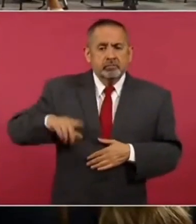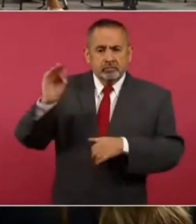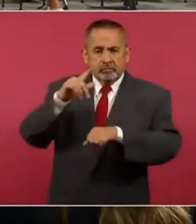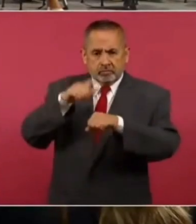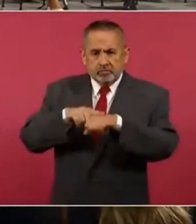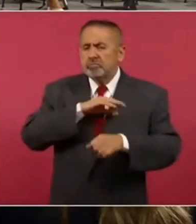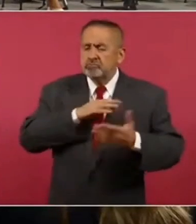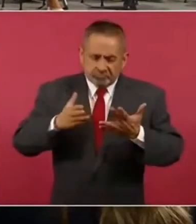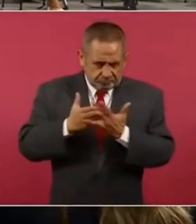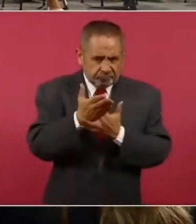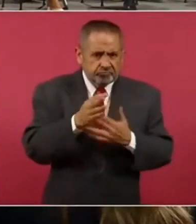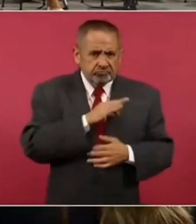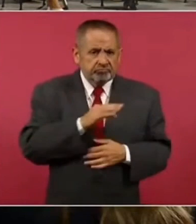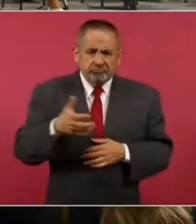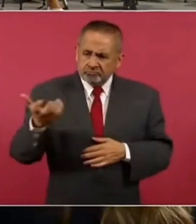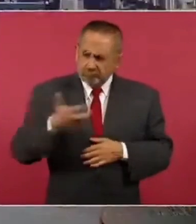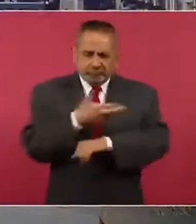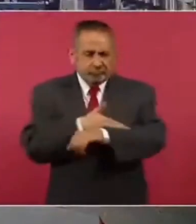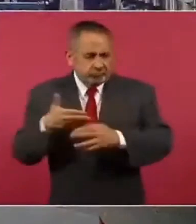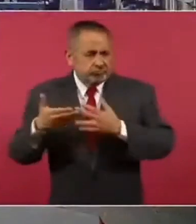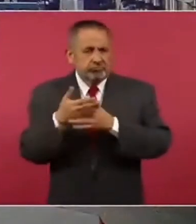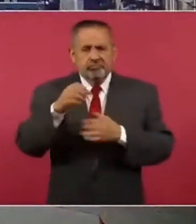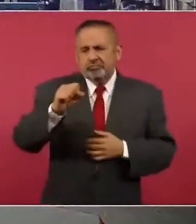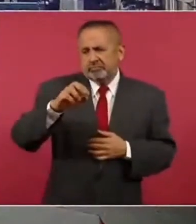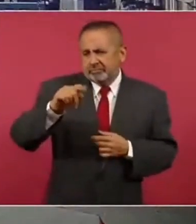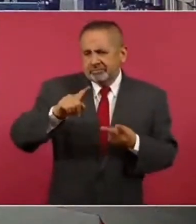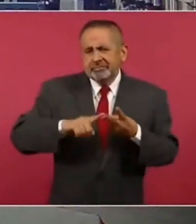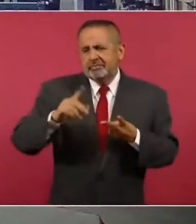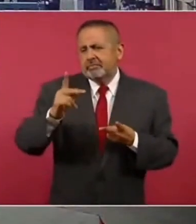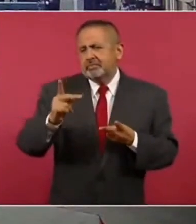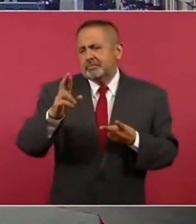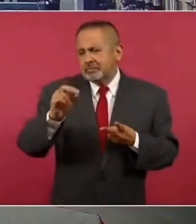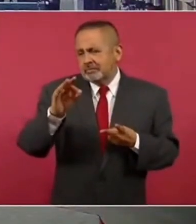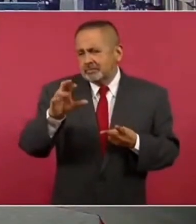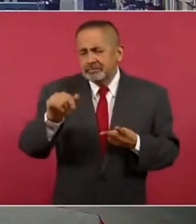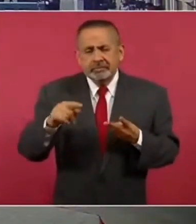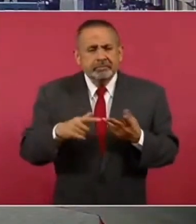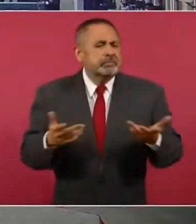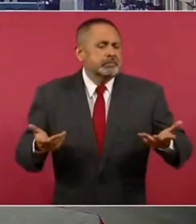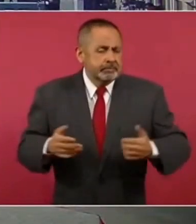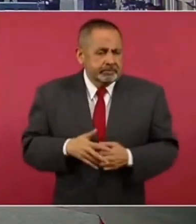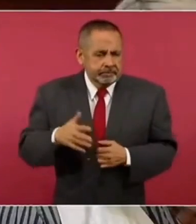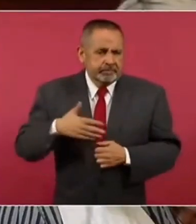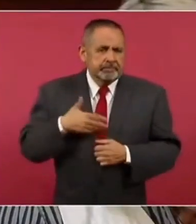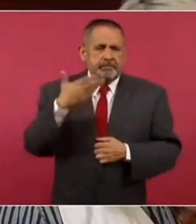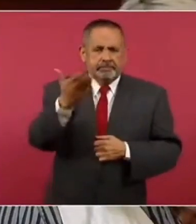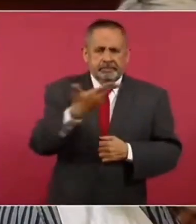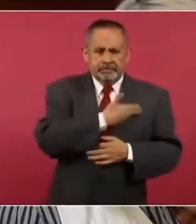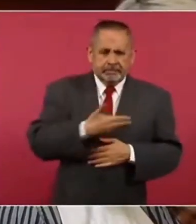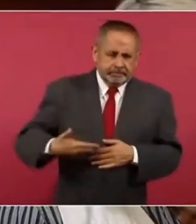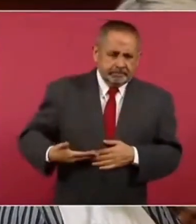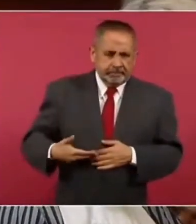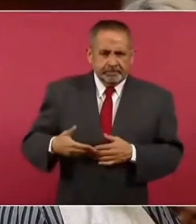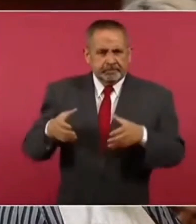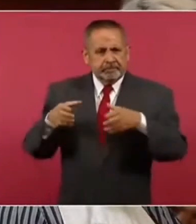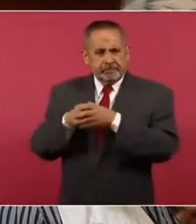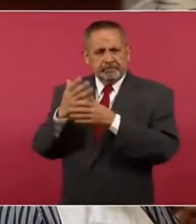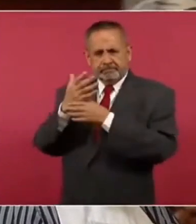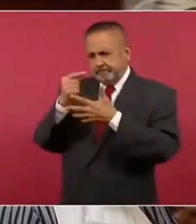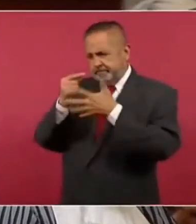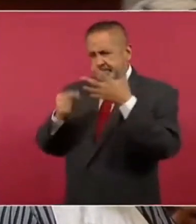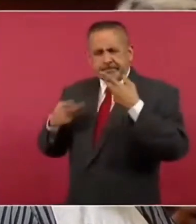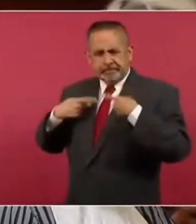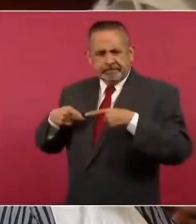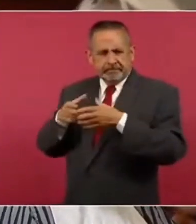federal, en donde puede actuar la Semarnat, la Profepa. Y yo le pediría, presidente, en nombre de estas